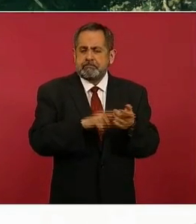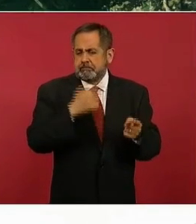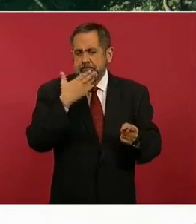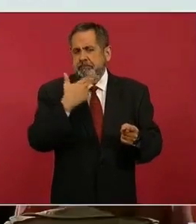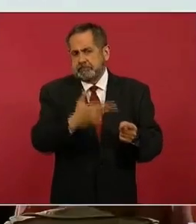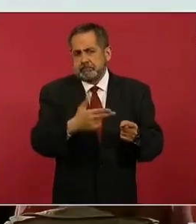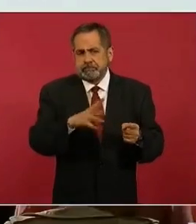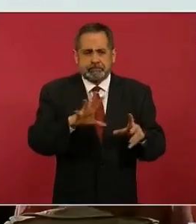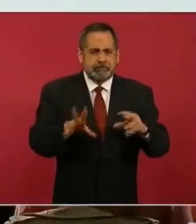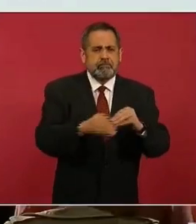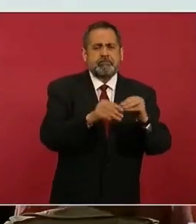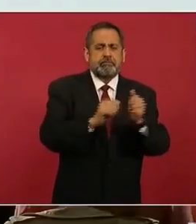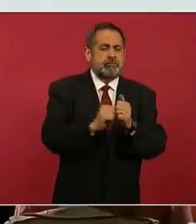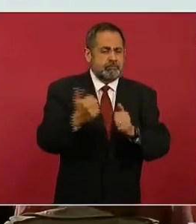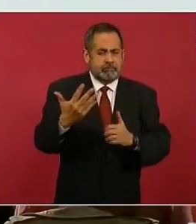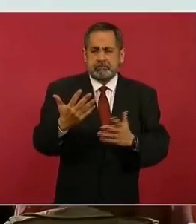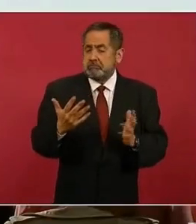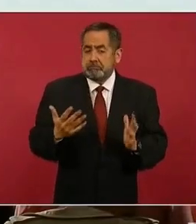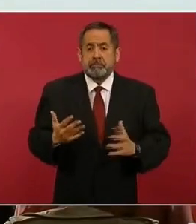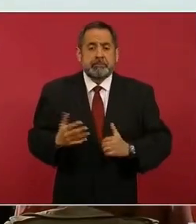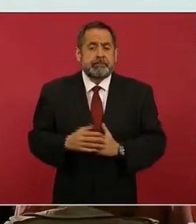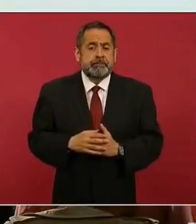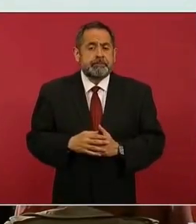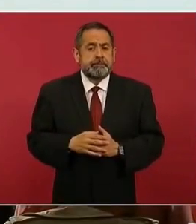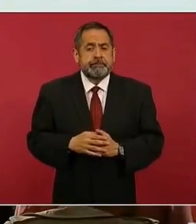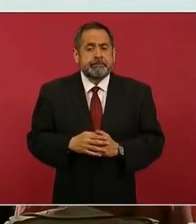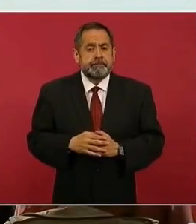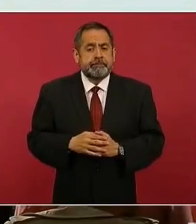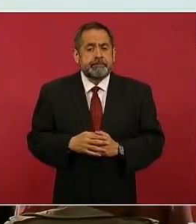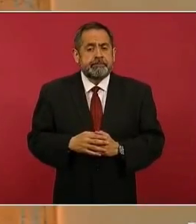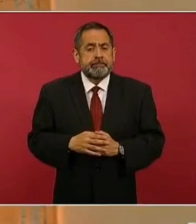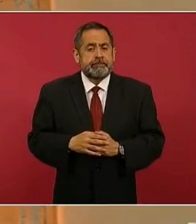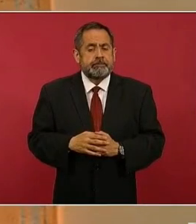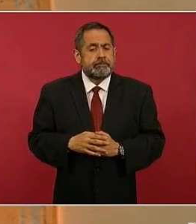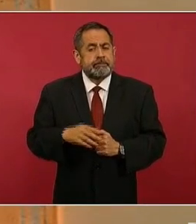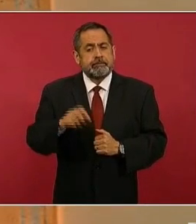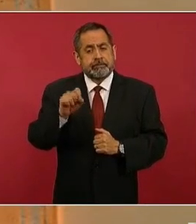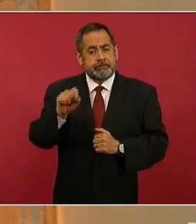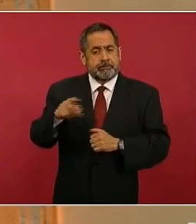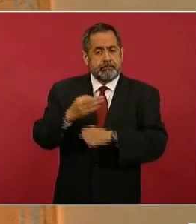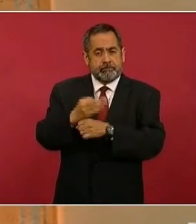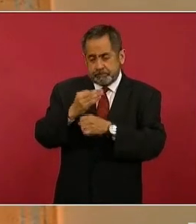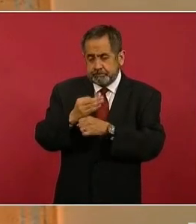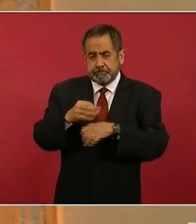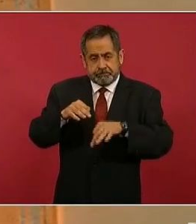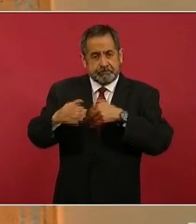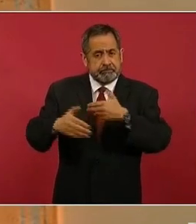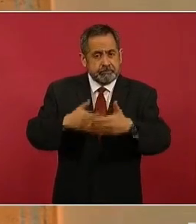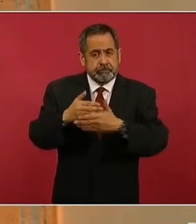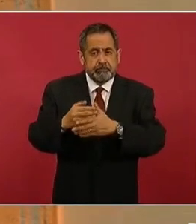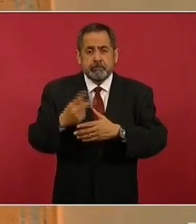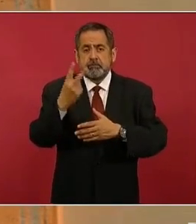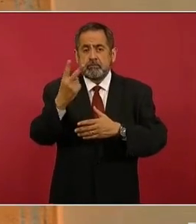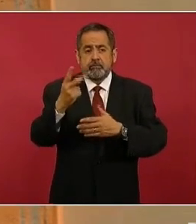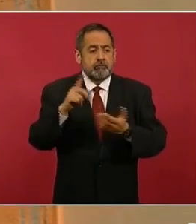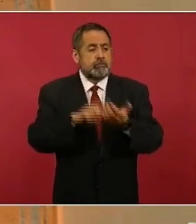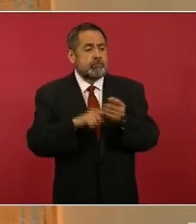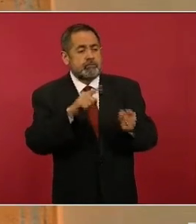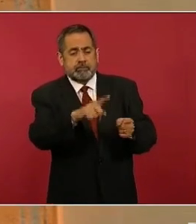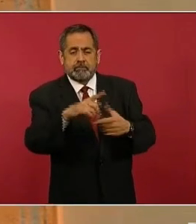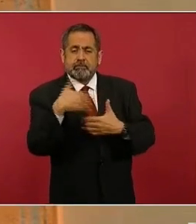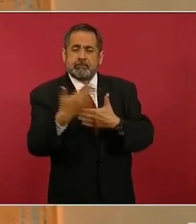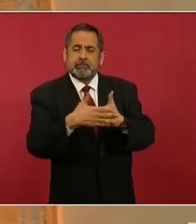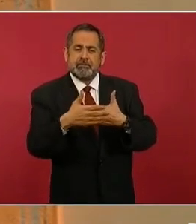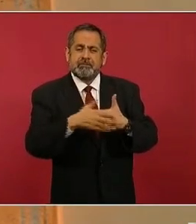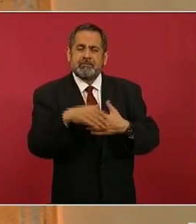sumar cinco. Y se está trabajando ya en la creación de dos humedales, uno en Tepestrasco